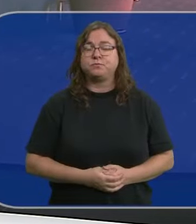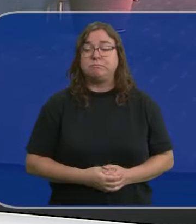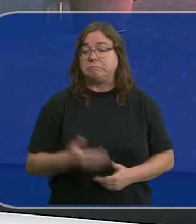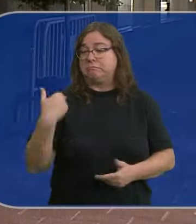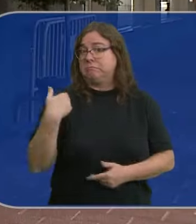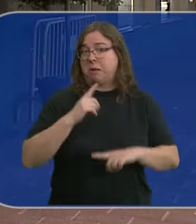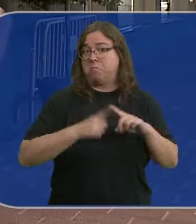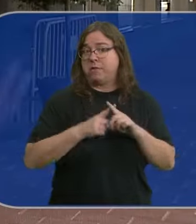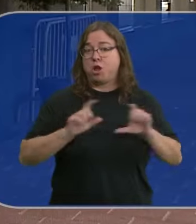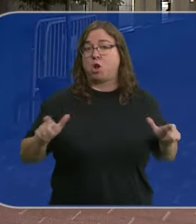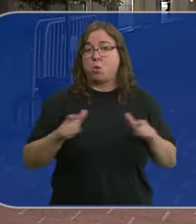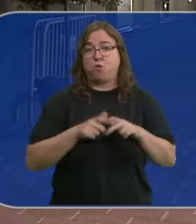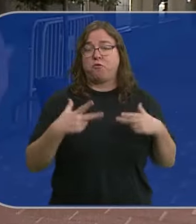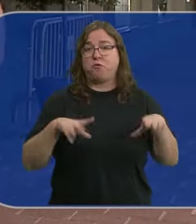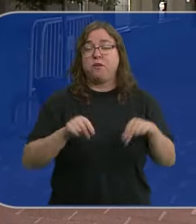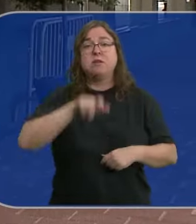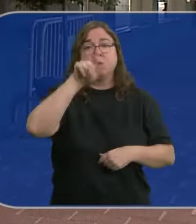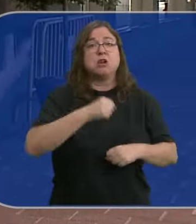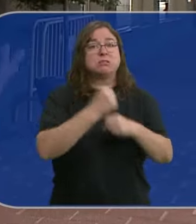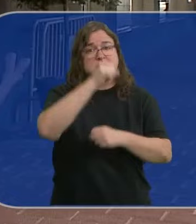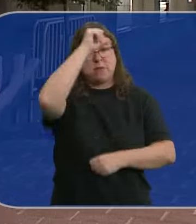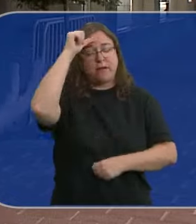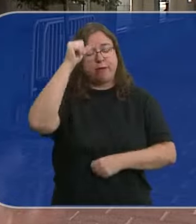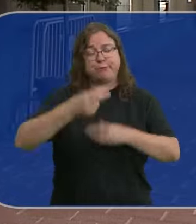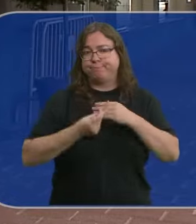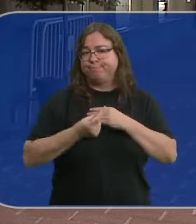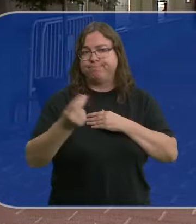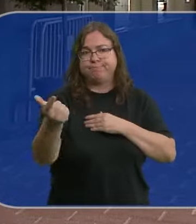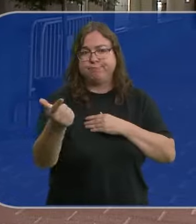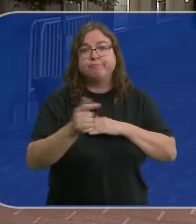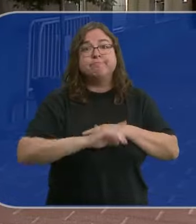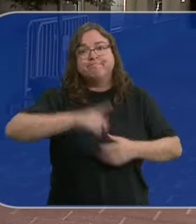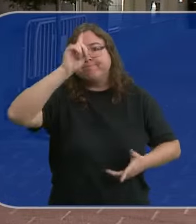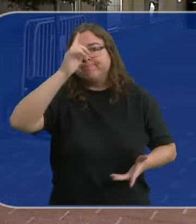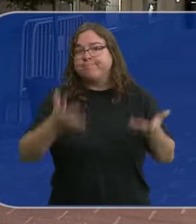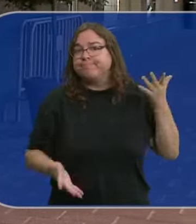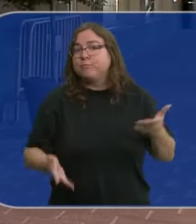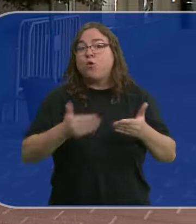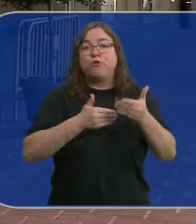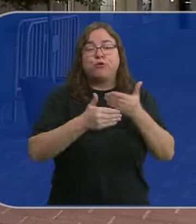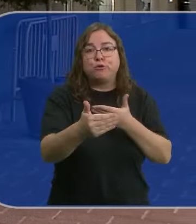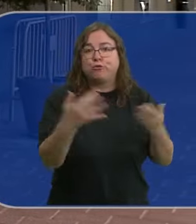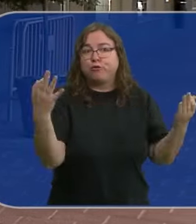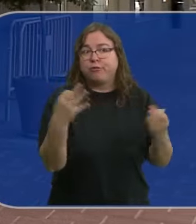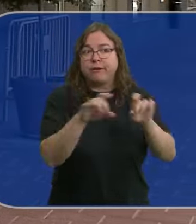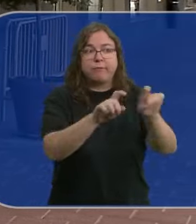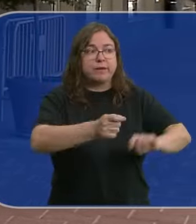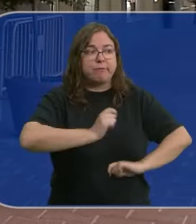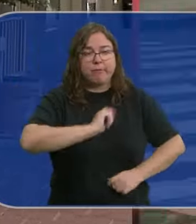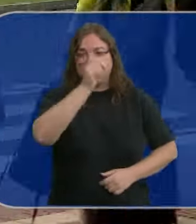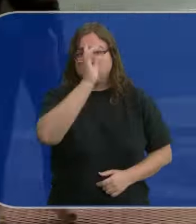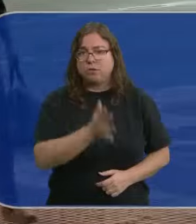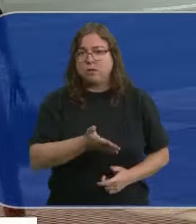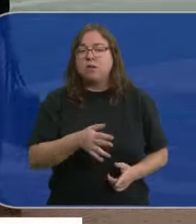Hace escasamente media hora que la reunión ha terminado y los trabajadores han salido por la puerta del hotel sin saber qué futuro les depara la empresa. No